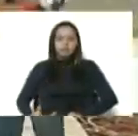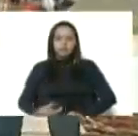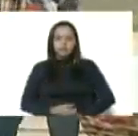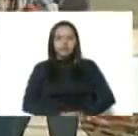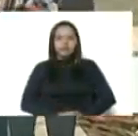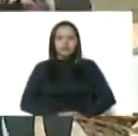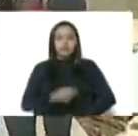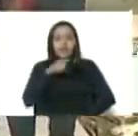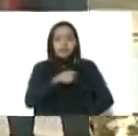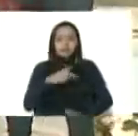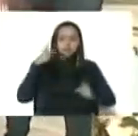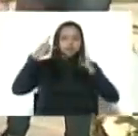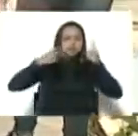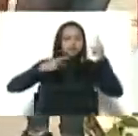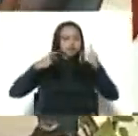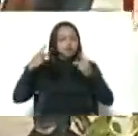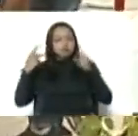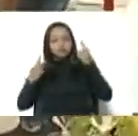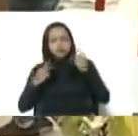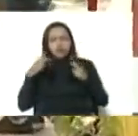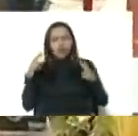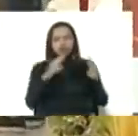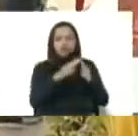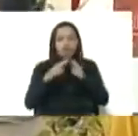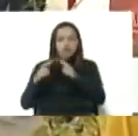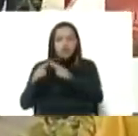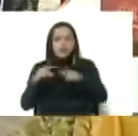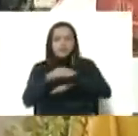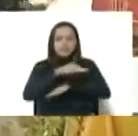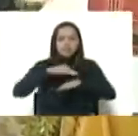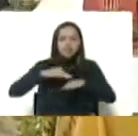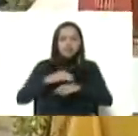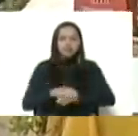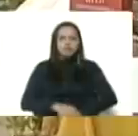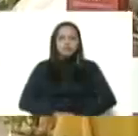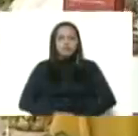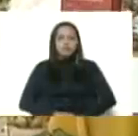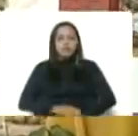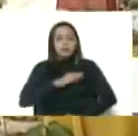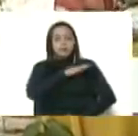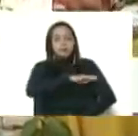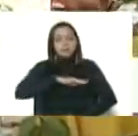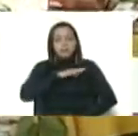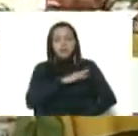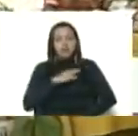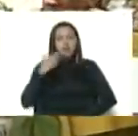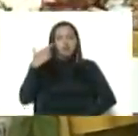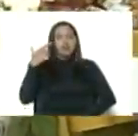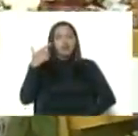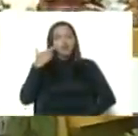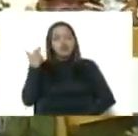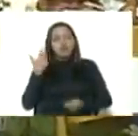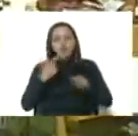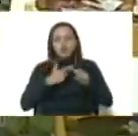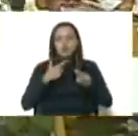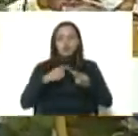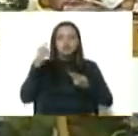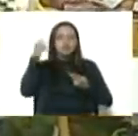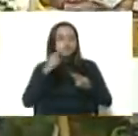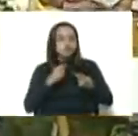haciendo un recorrido por las misiones educativas, misión Robinson, misión Sucre,